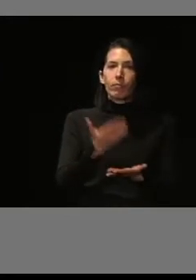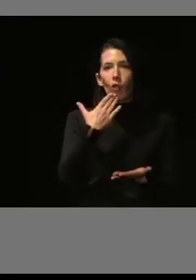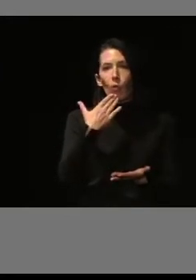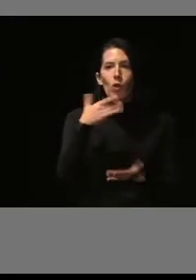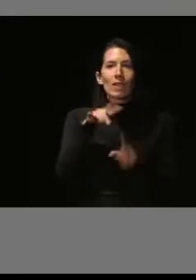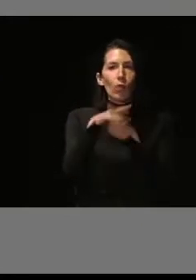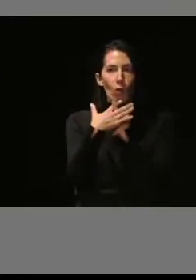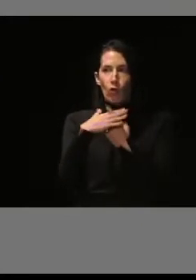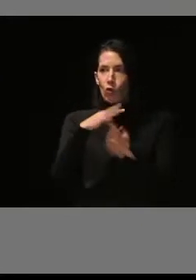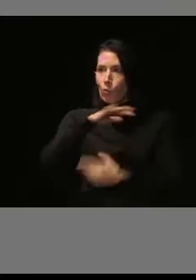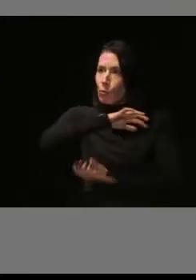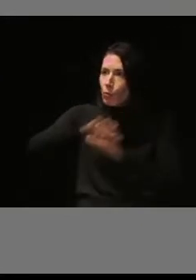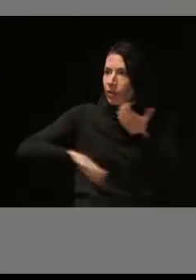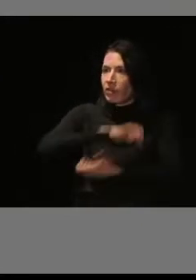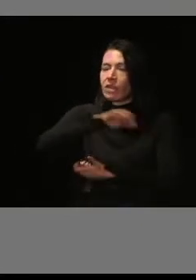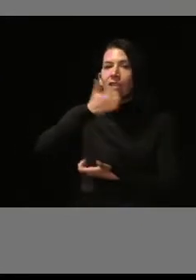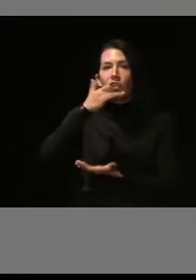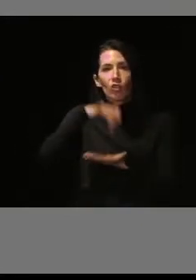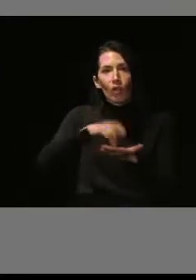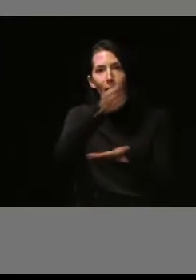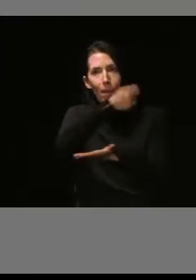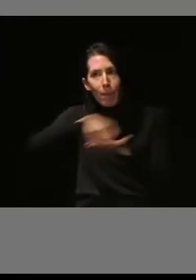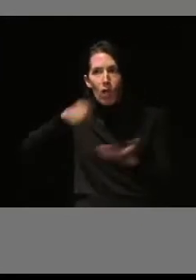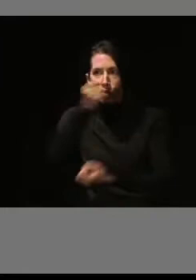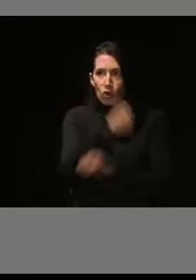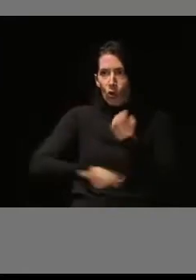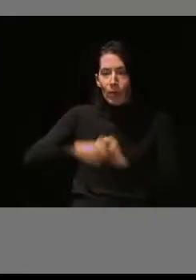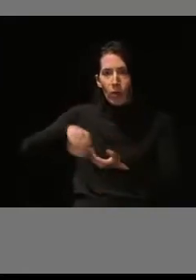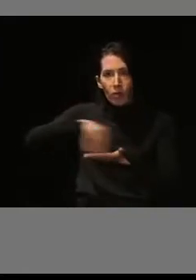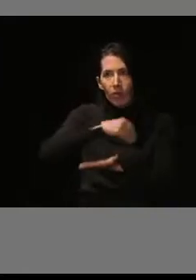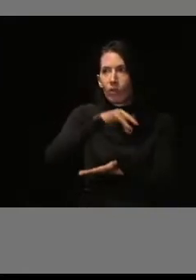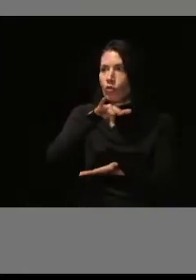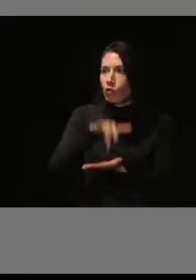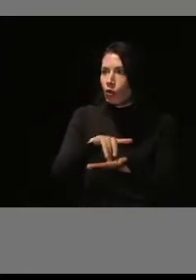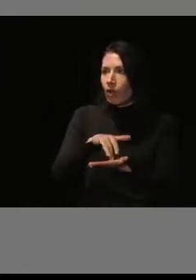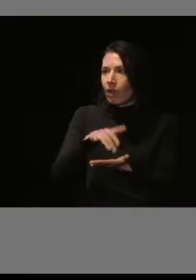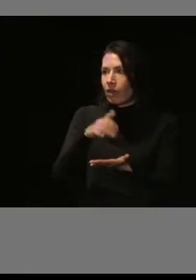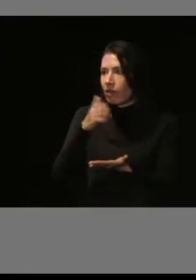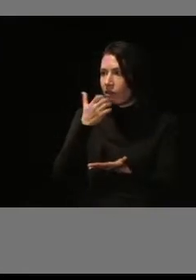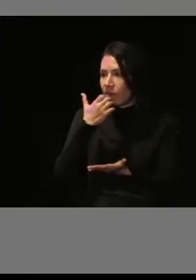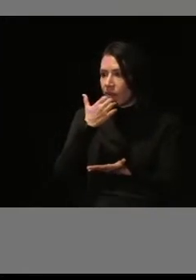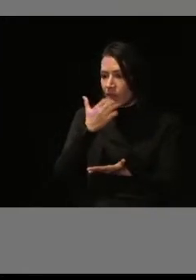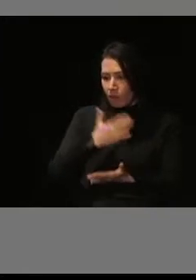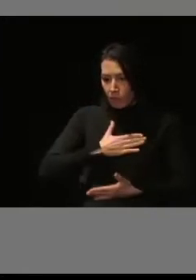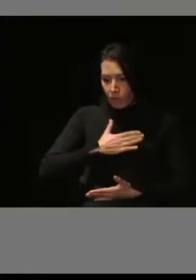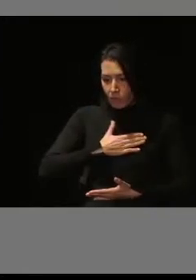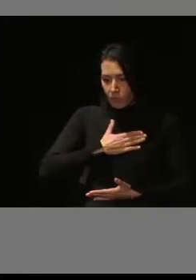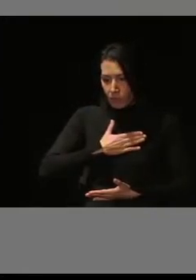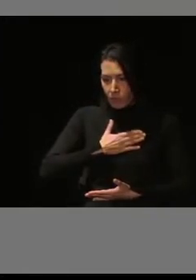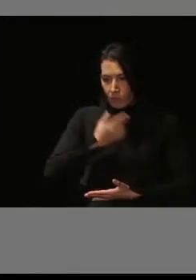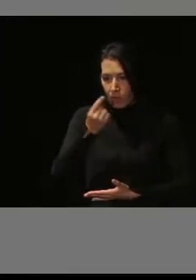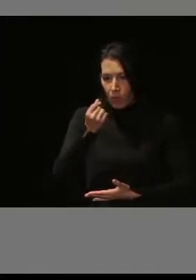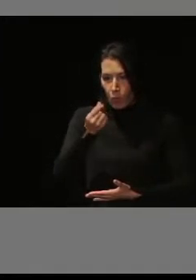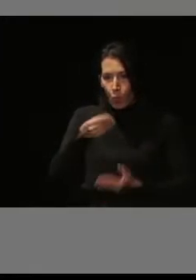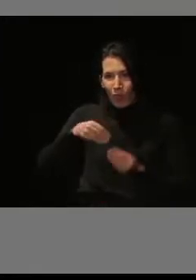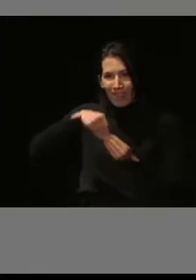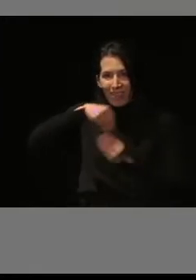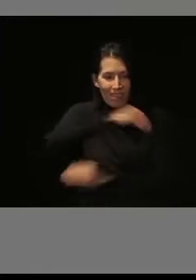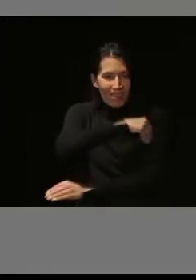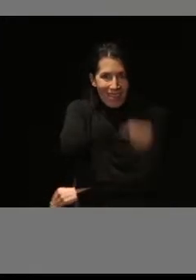conflicto a la hora de realizar la transacción económica, el pago y en el momento en el que te entregan un ticket.